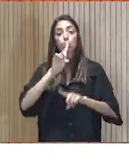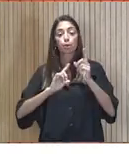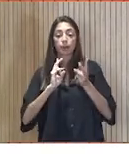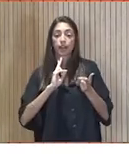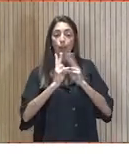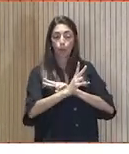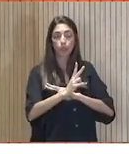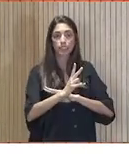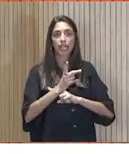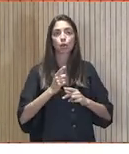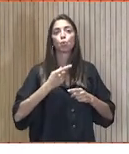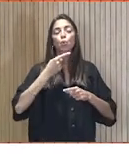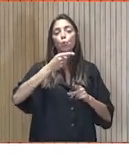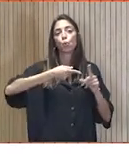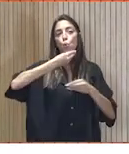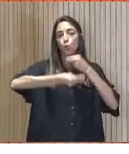tecnología y energía renovable.